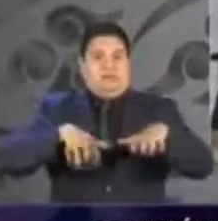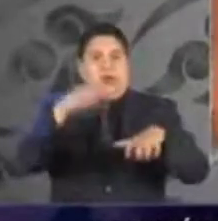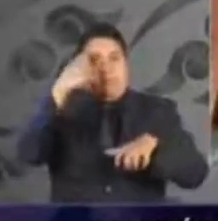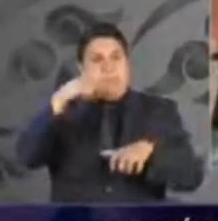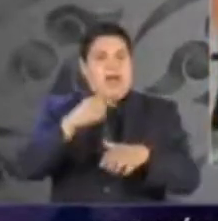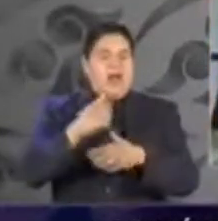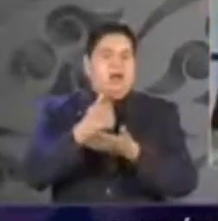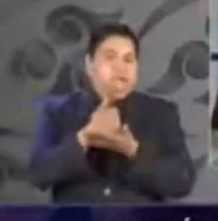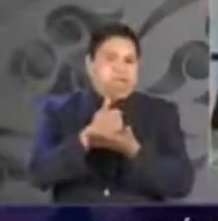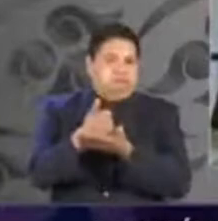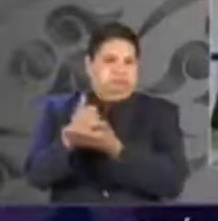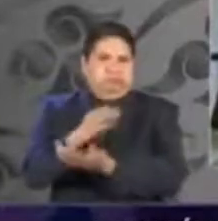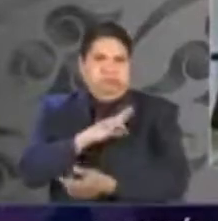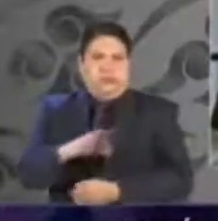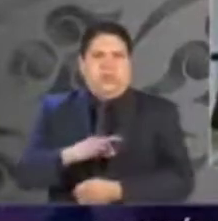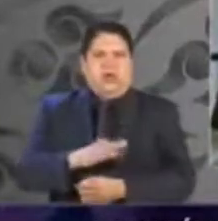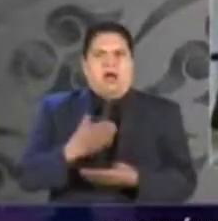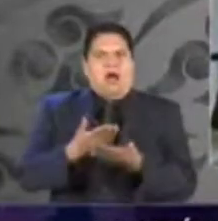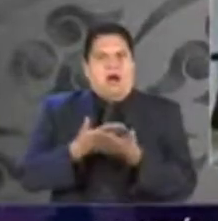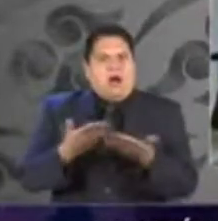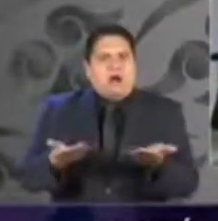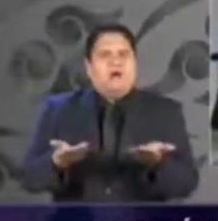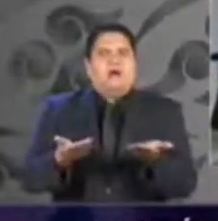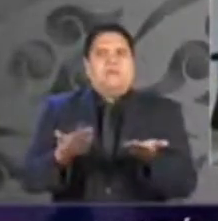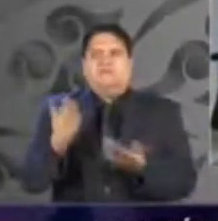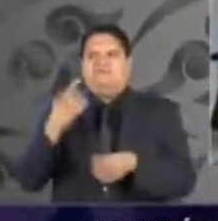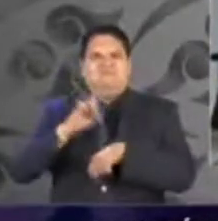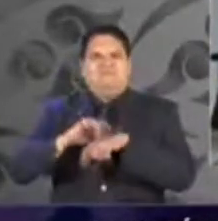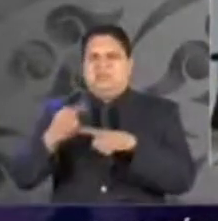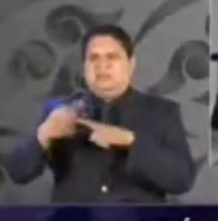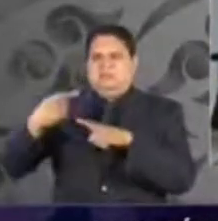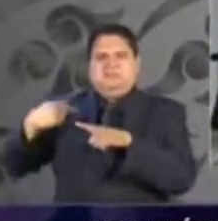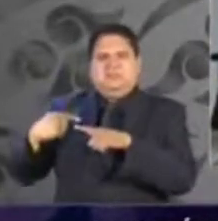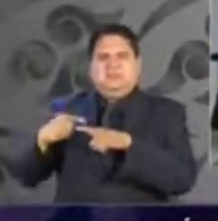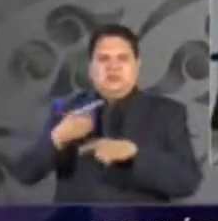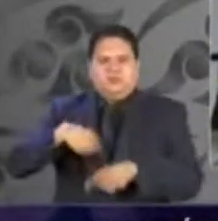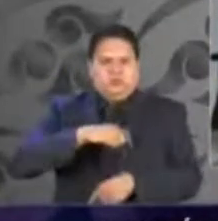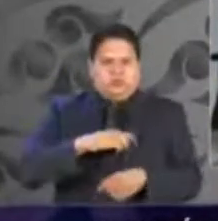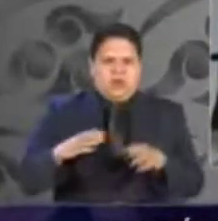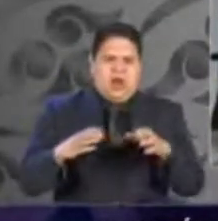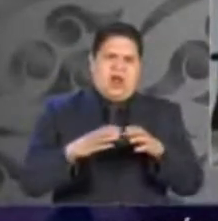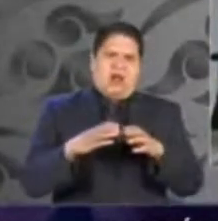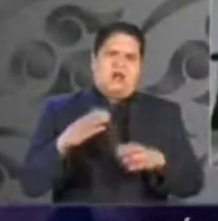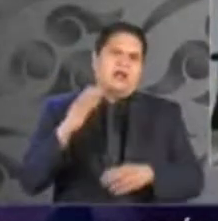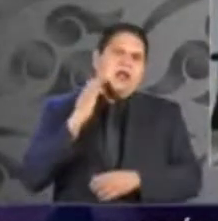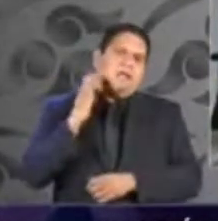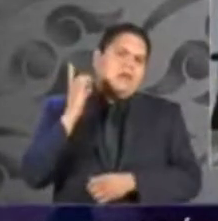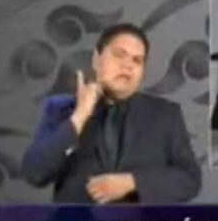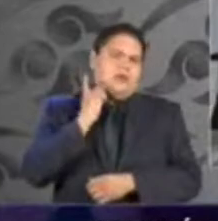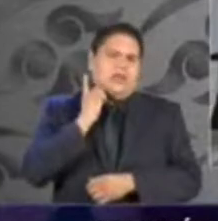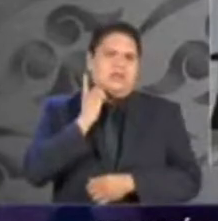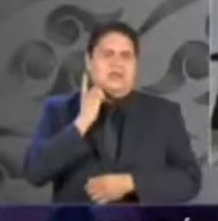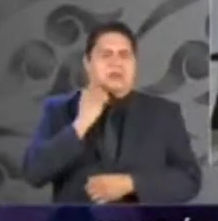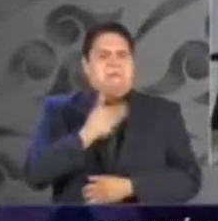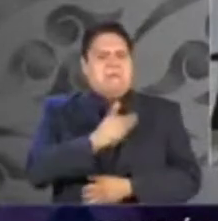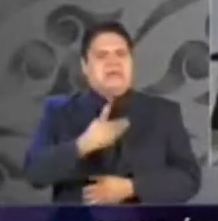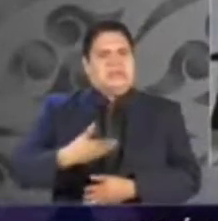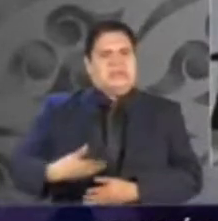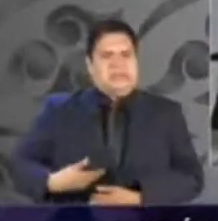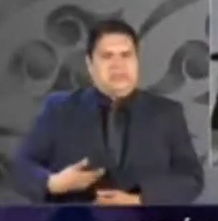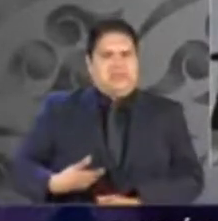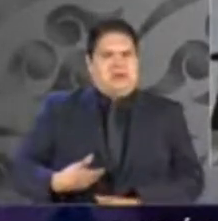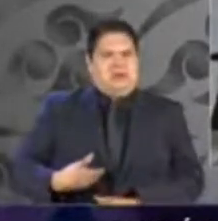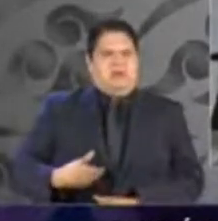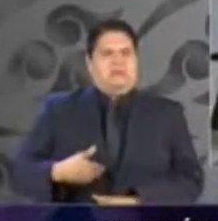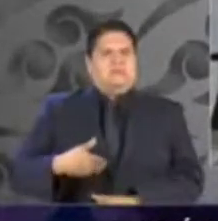acto que no representa a la mayoría de la Cámara de Diputados, la presidenta de esa Cámara inició una